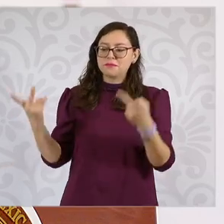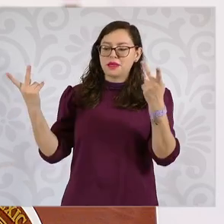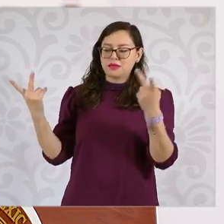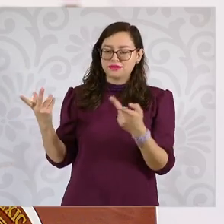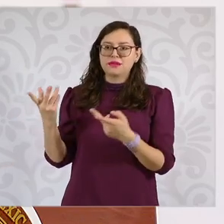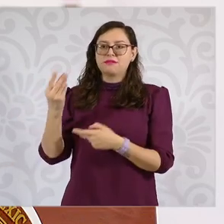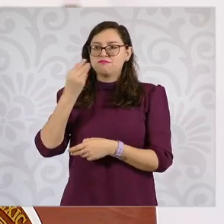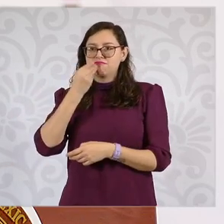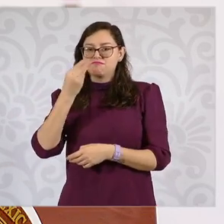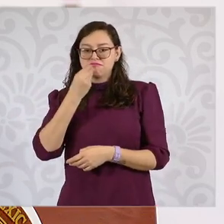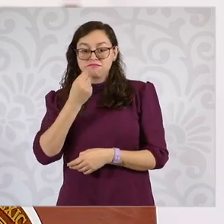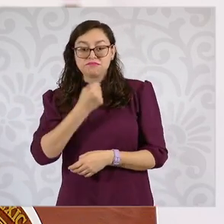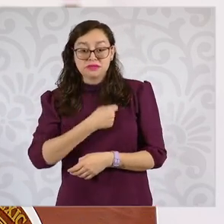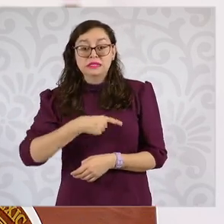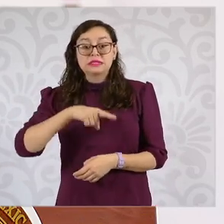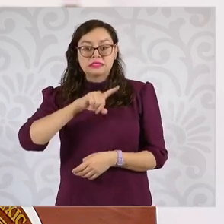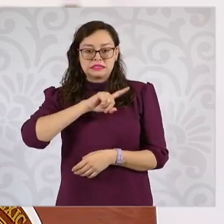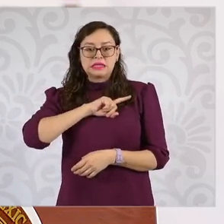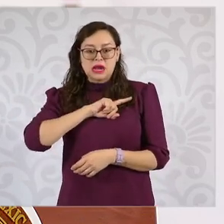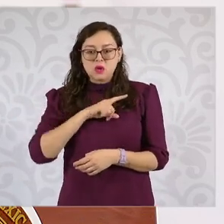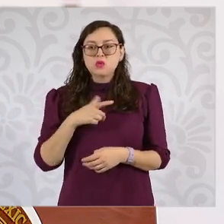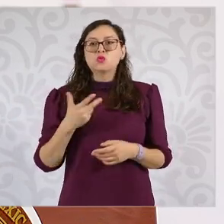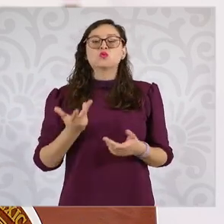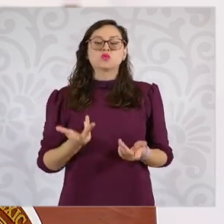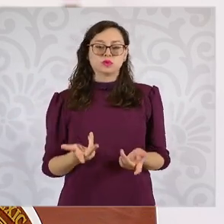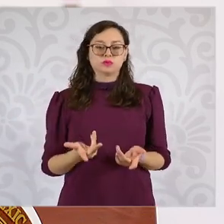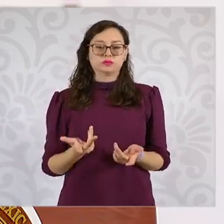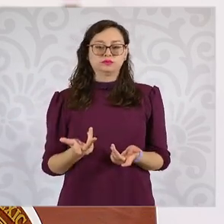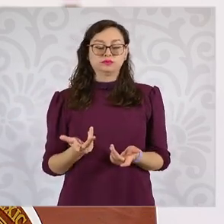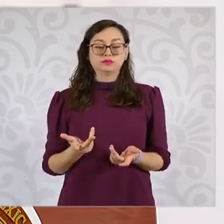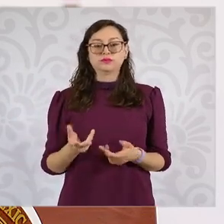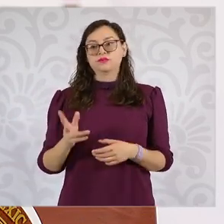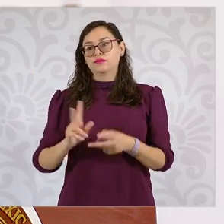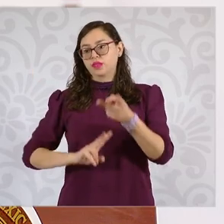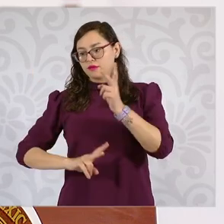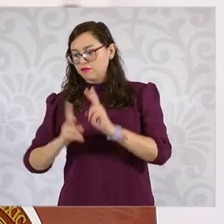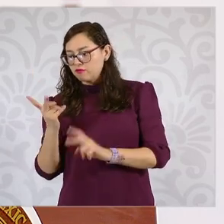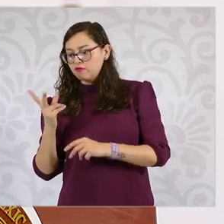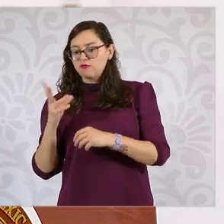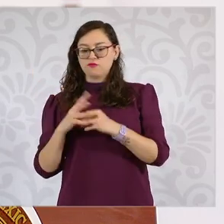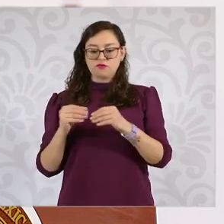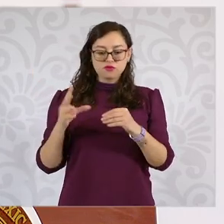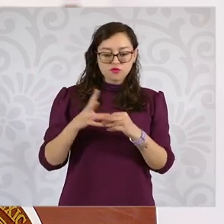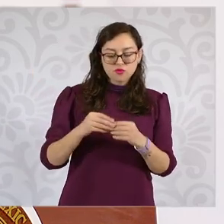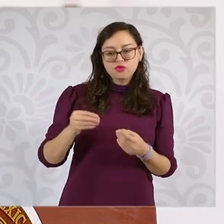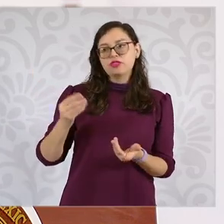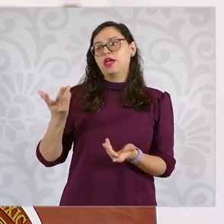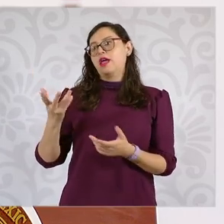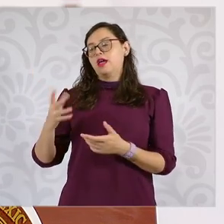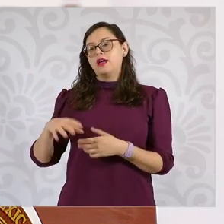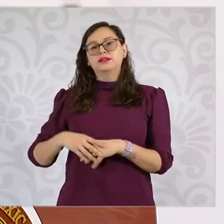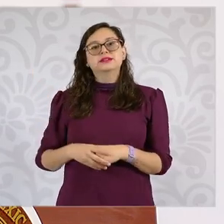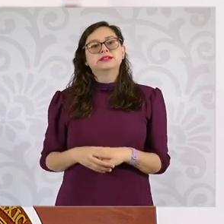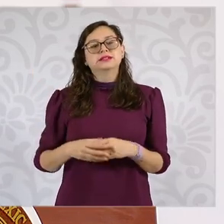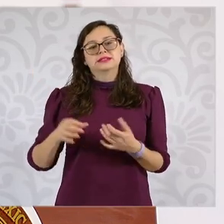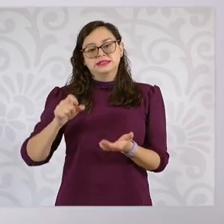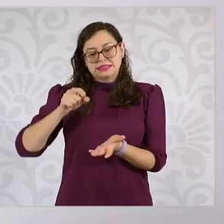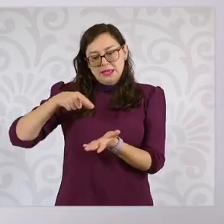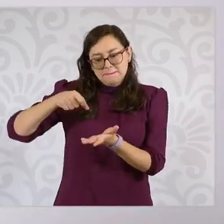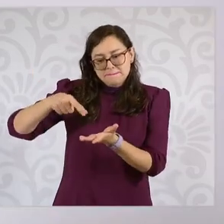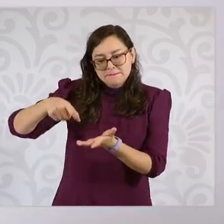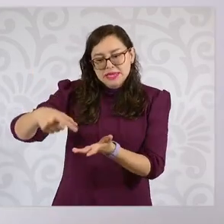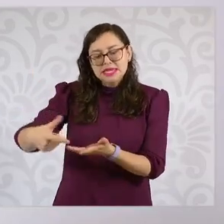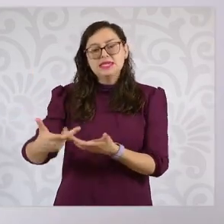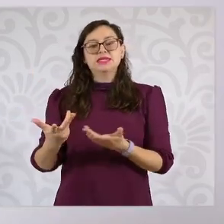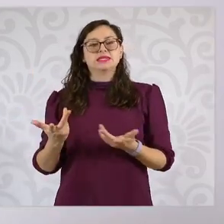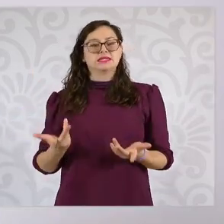temporada, dicen los lineamientos, el consumo de verduras, frutas, semillas, alimentos y bebidas naturales de la